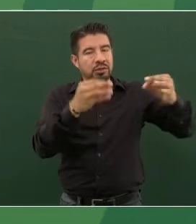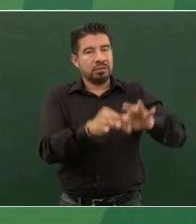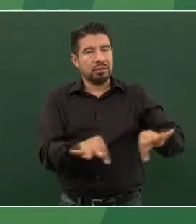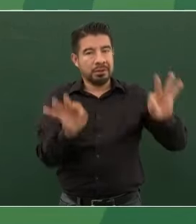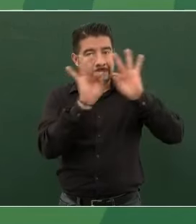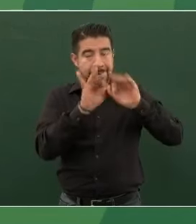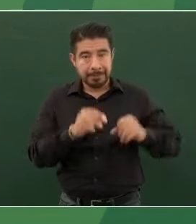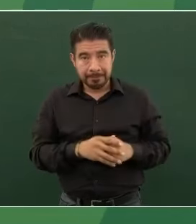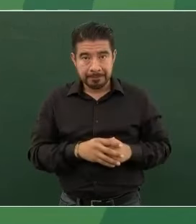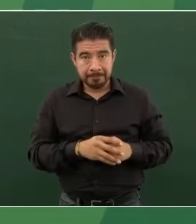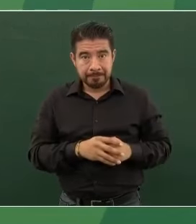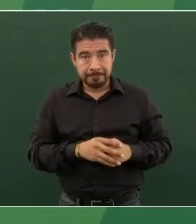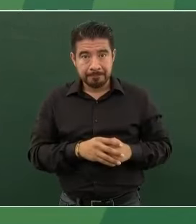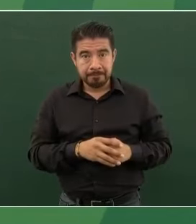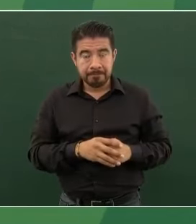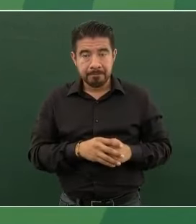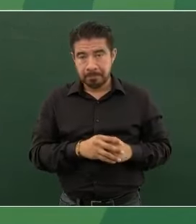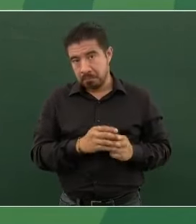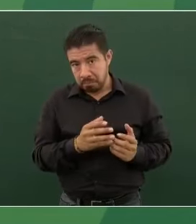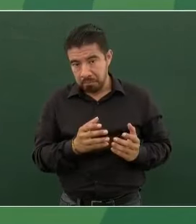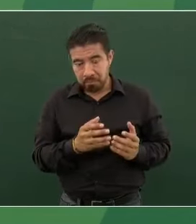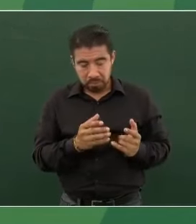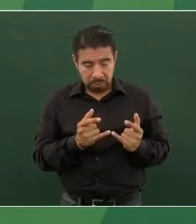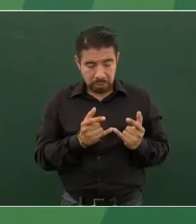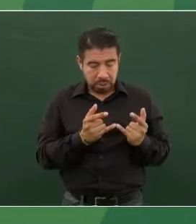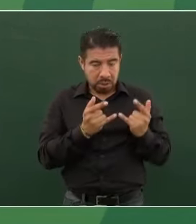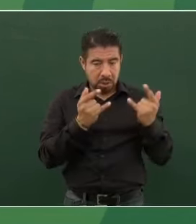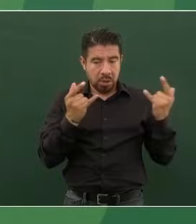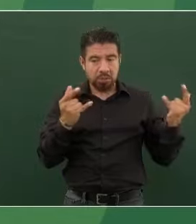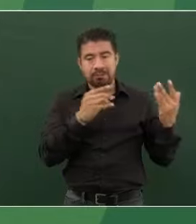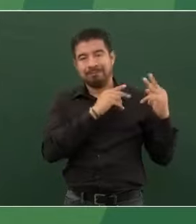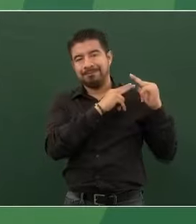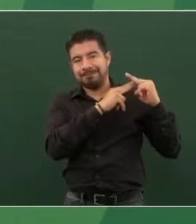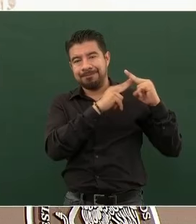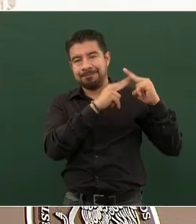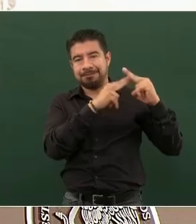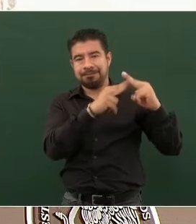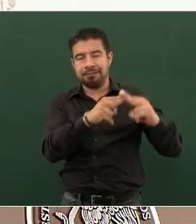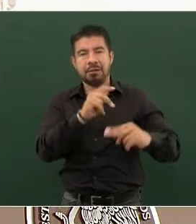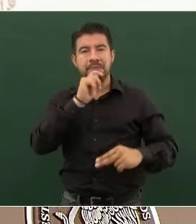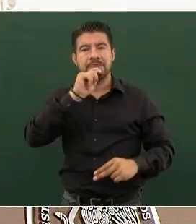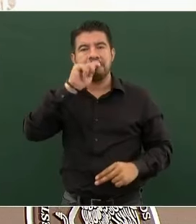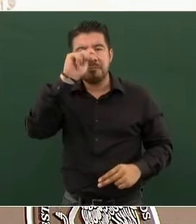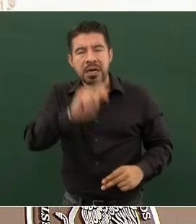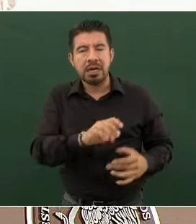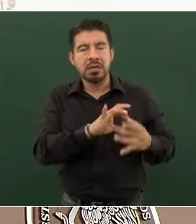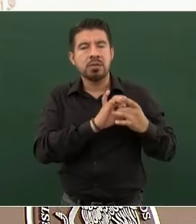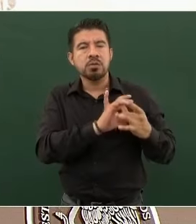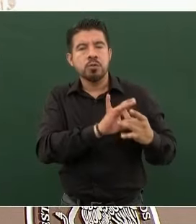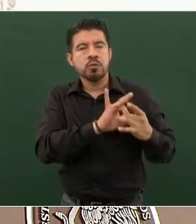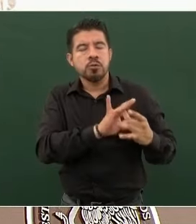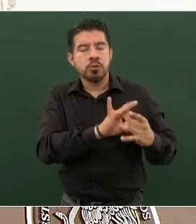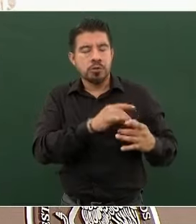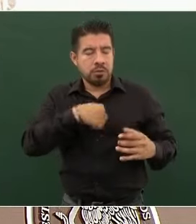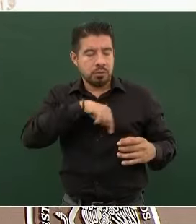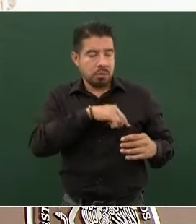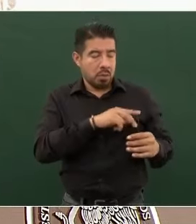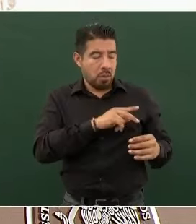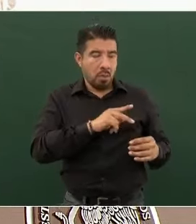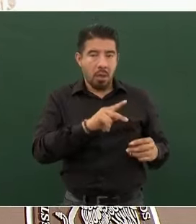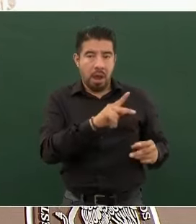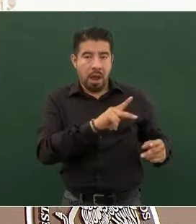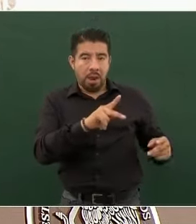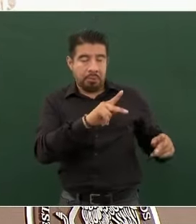historia de amistad entre nuestros pueblos, pero también